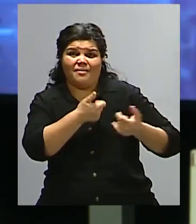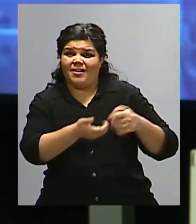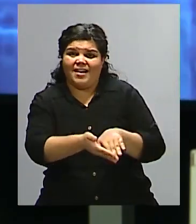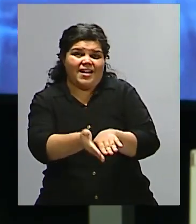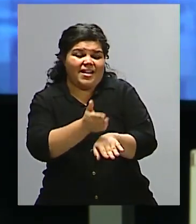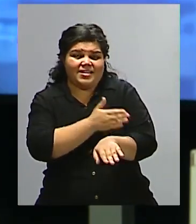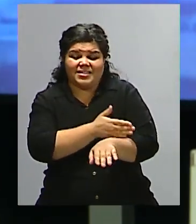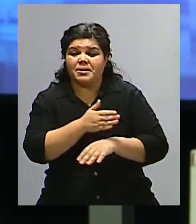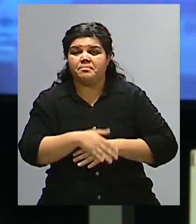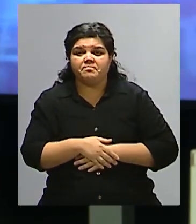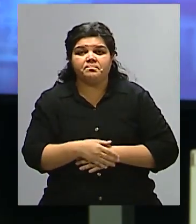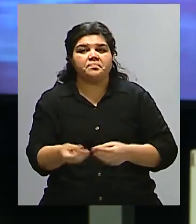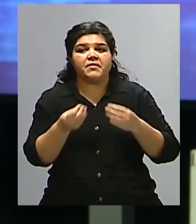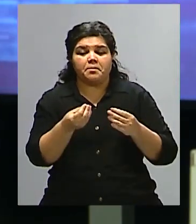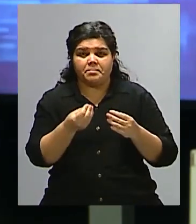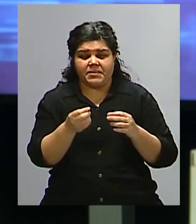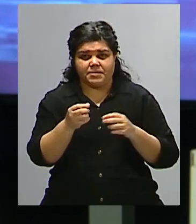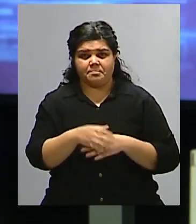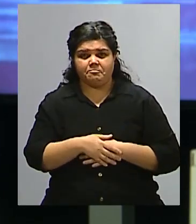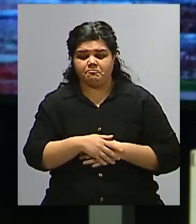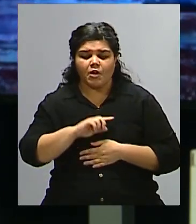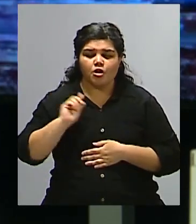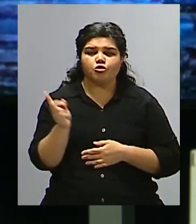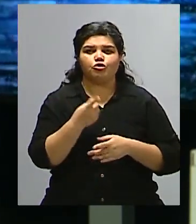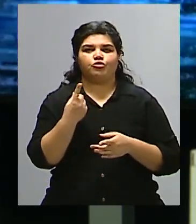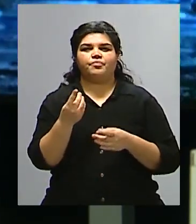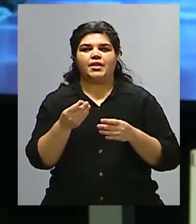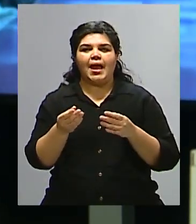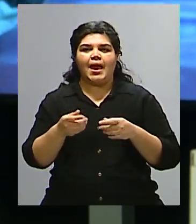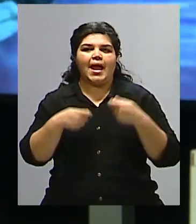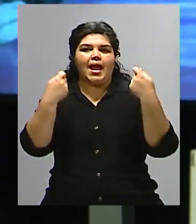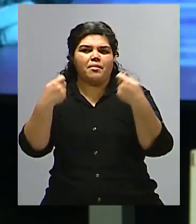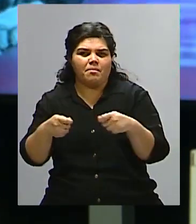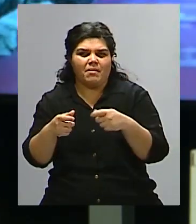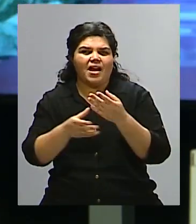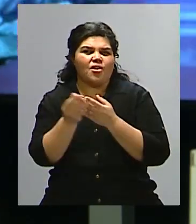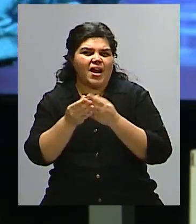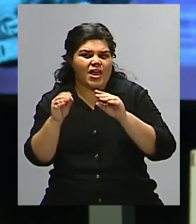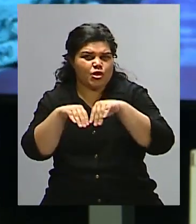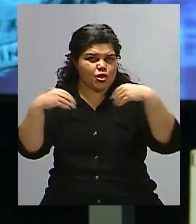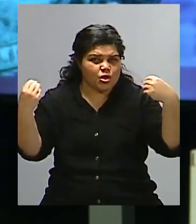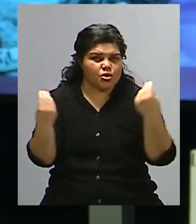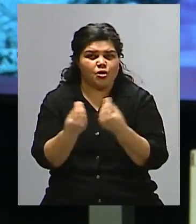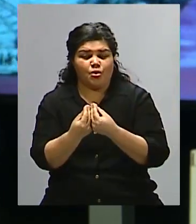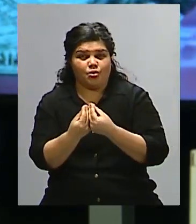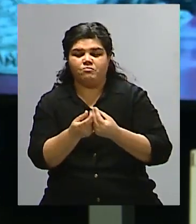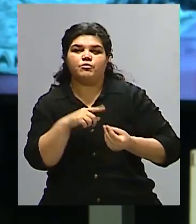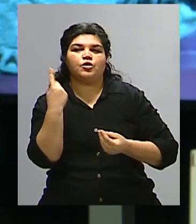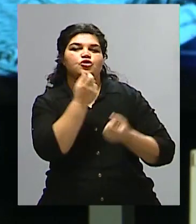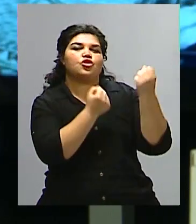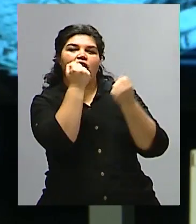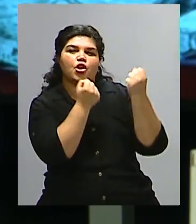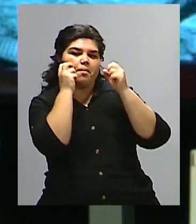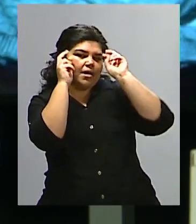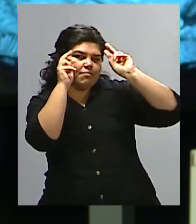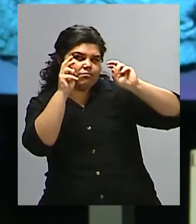Cuando nosotros tomamos el gasto total en salud respecto del PIB, los economistas relativizamos las medidas